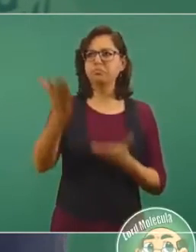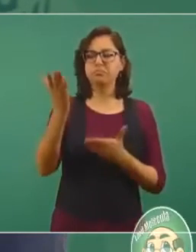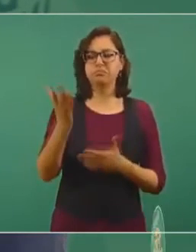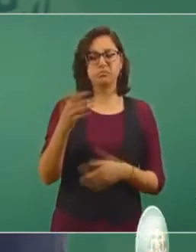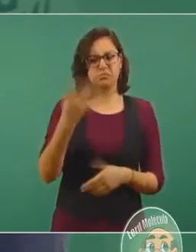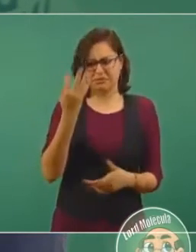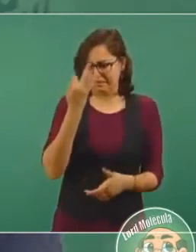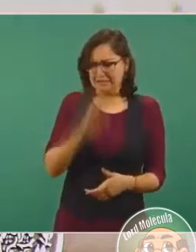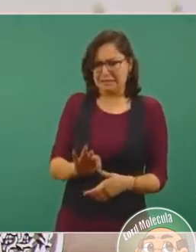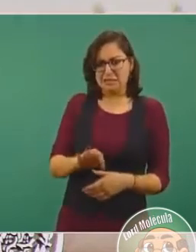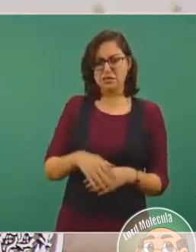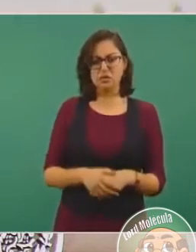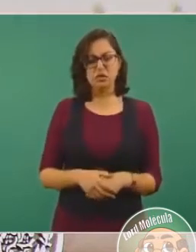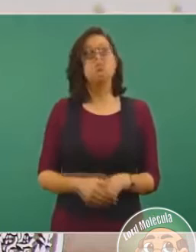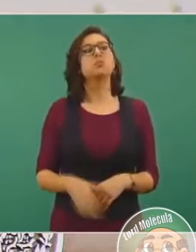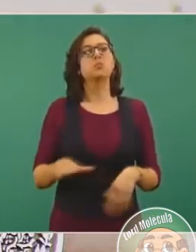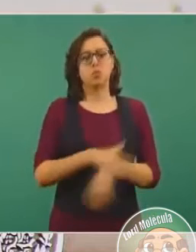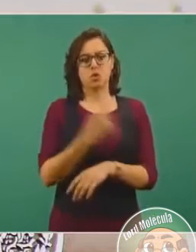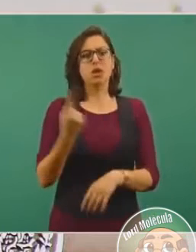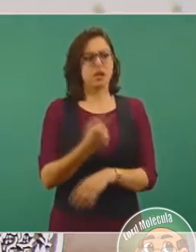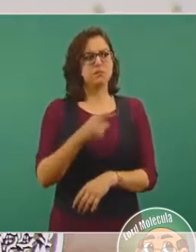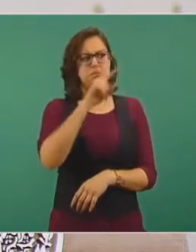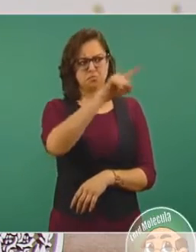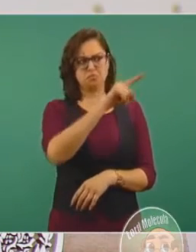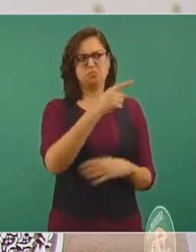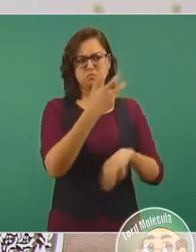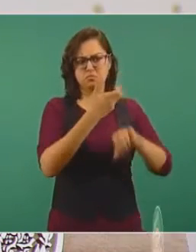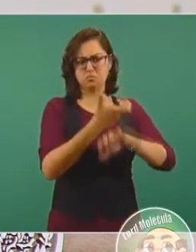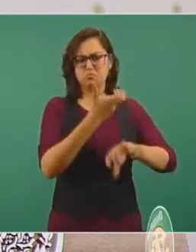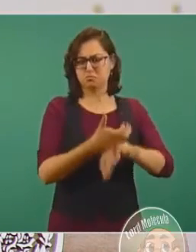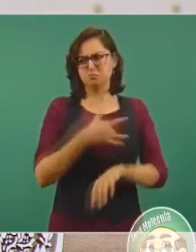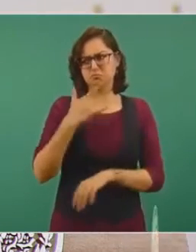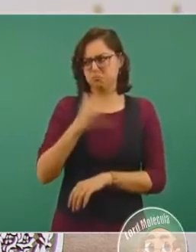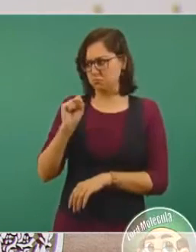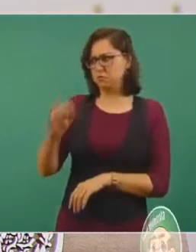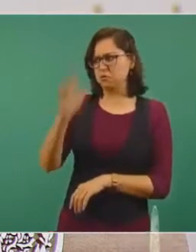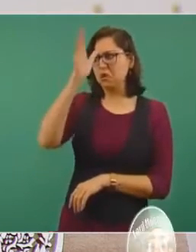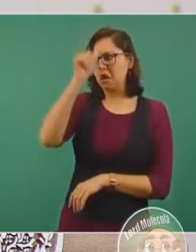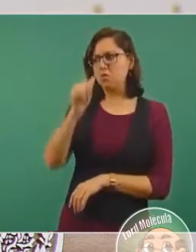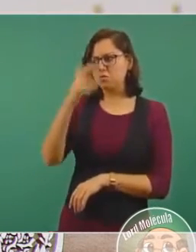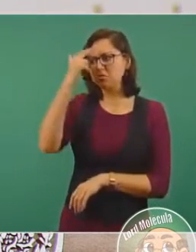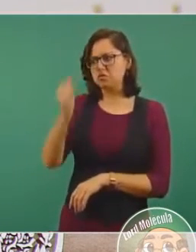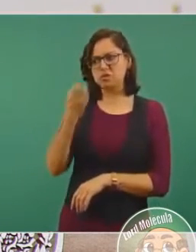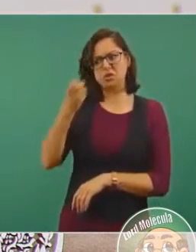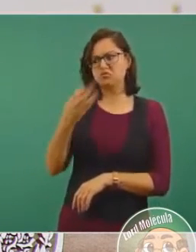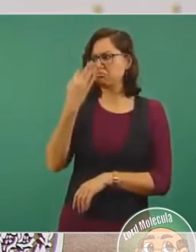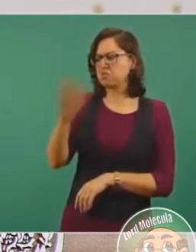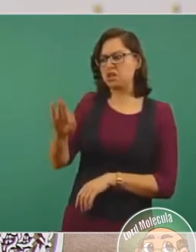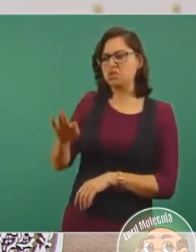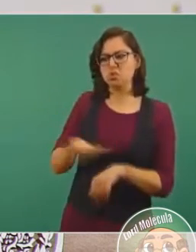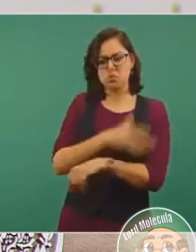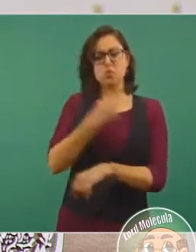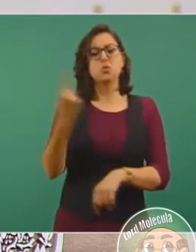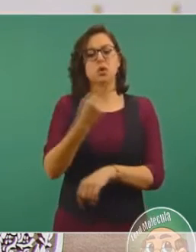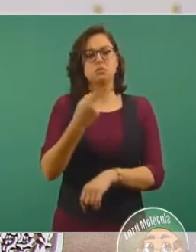con ética, que actúan